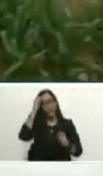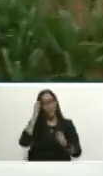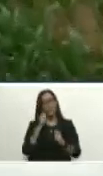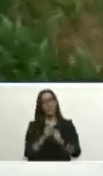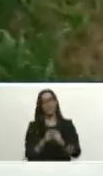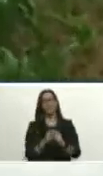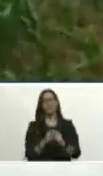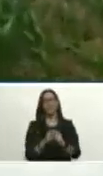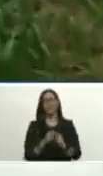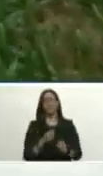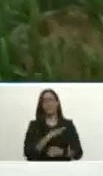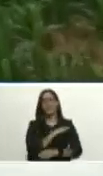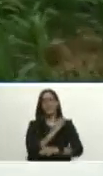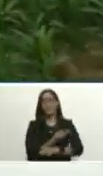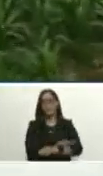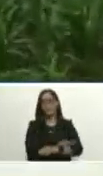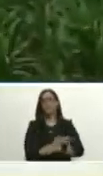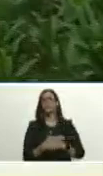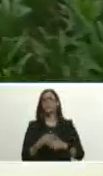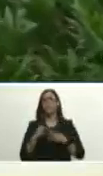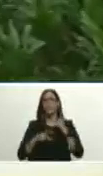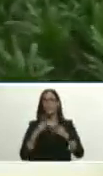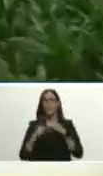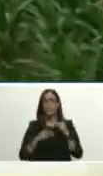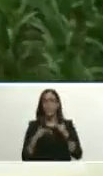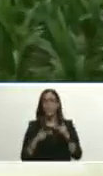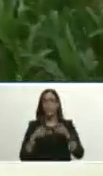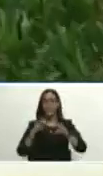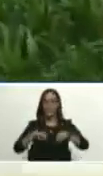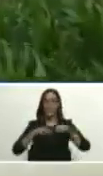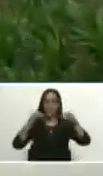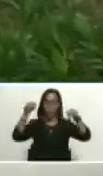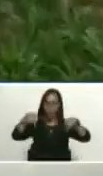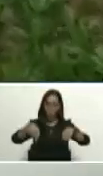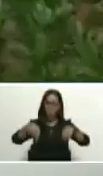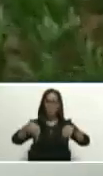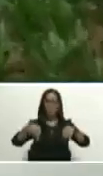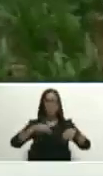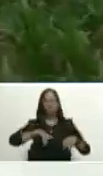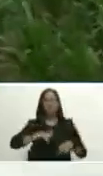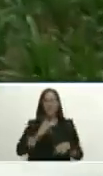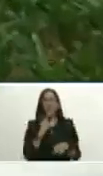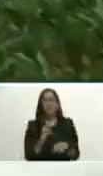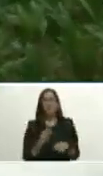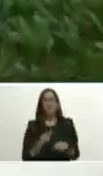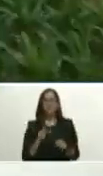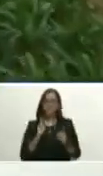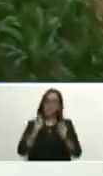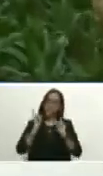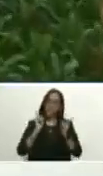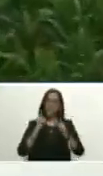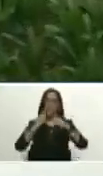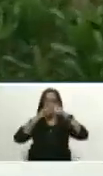potencia productiva en el campo hoy por hoy hoy por hoy puedo decir inclusive algunos datos